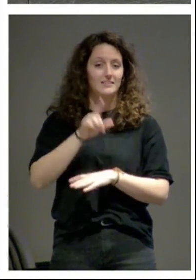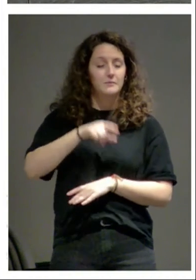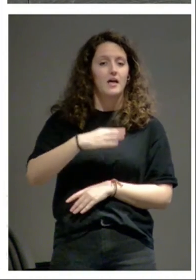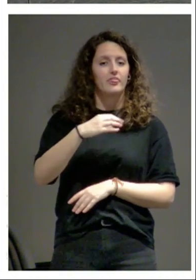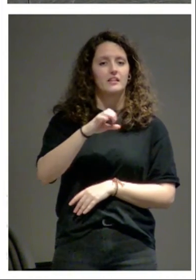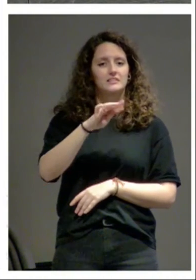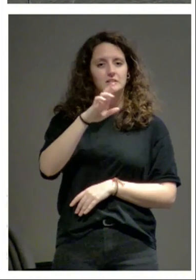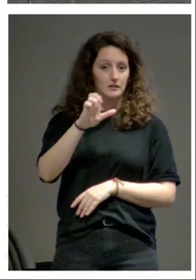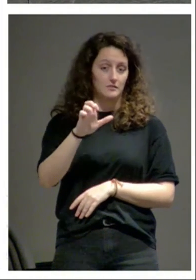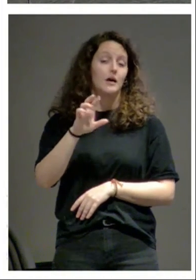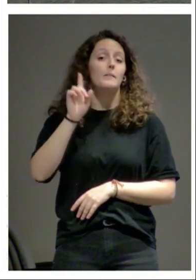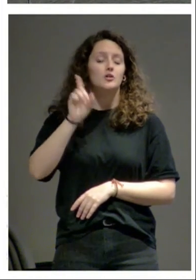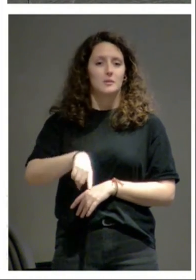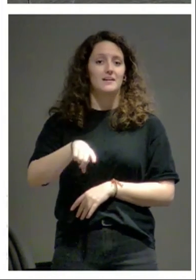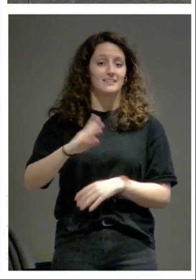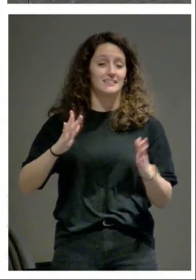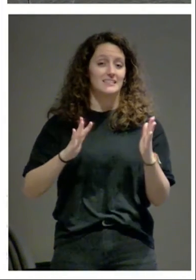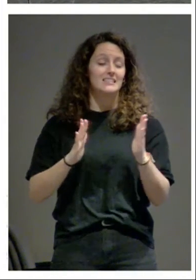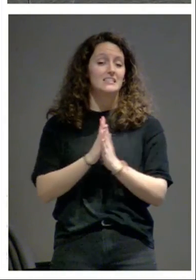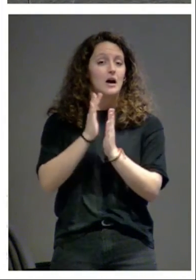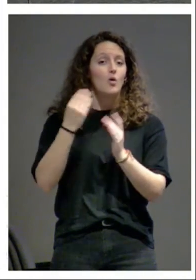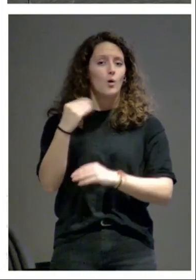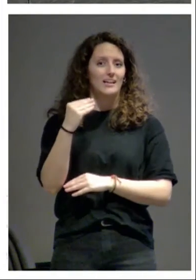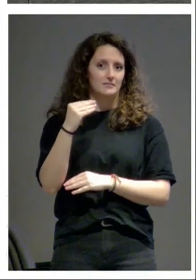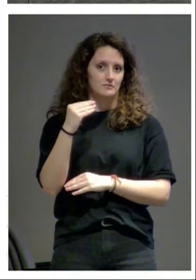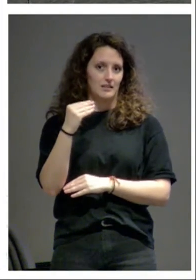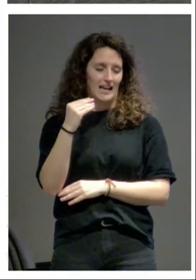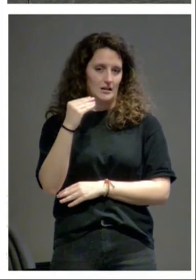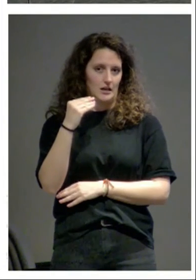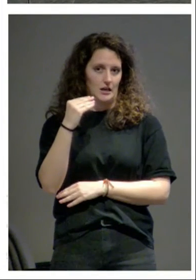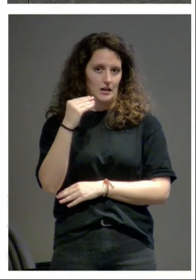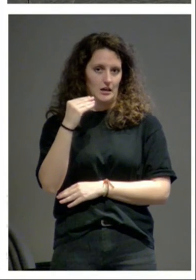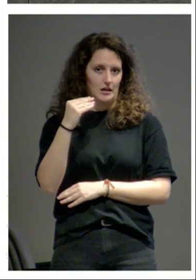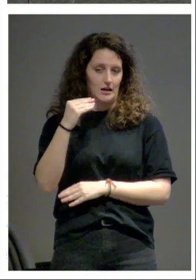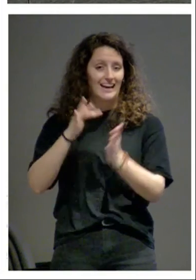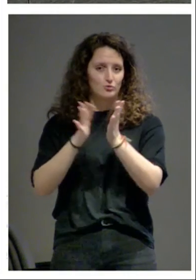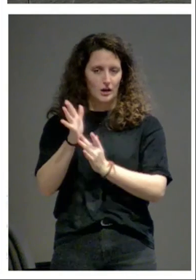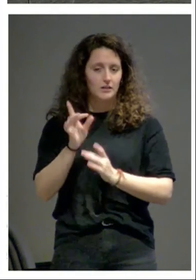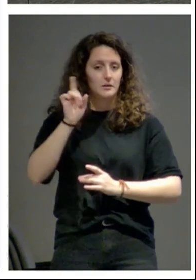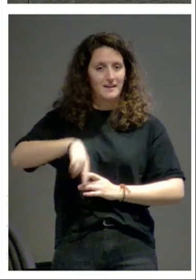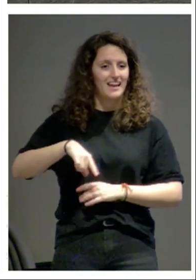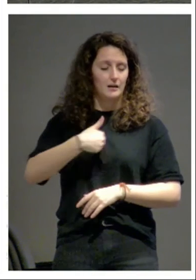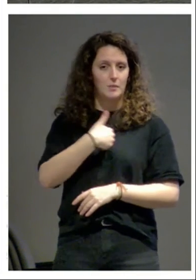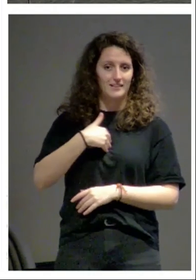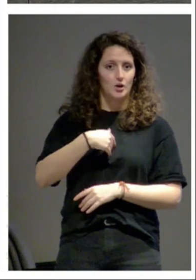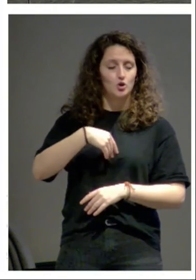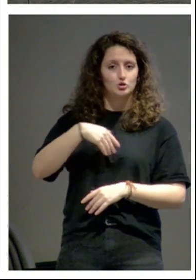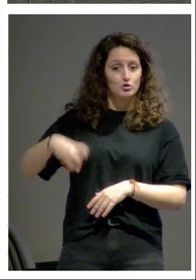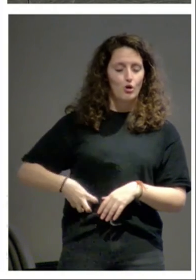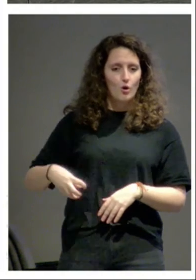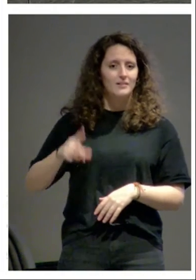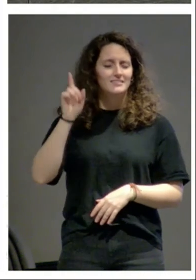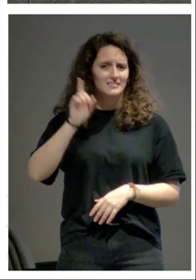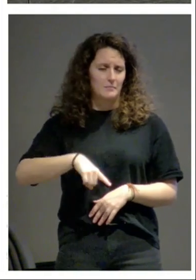pero también San Juan de Jerusalén por ejemplo ya les he explicado un poco el papel de los nobles San Adrián